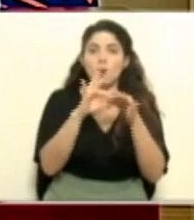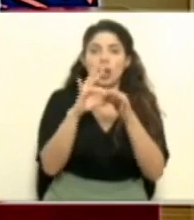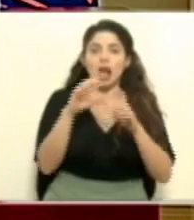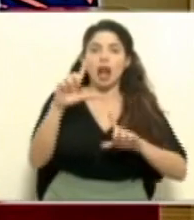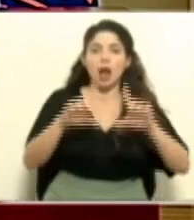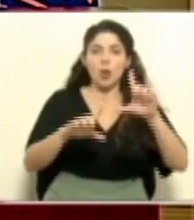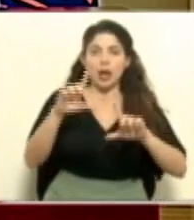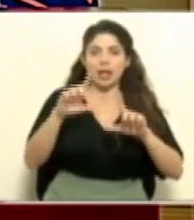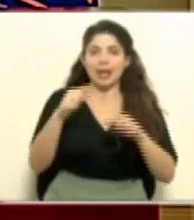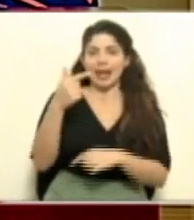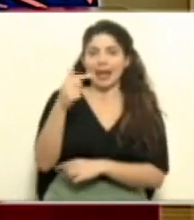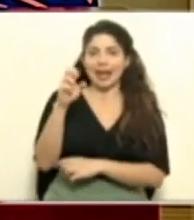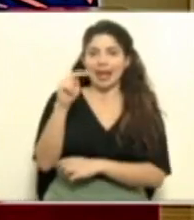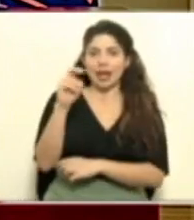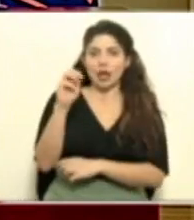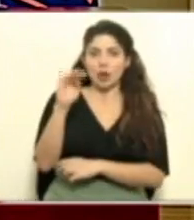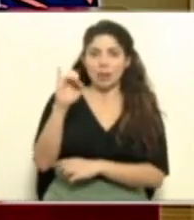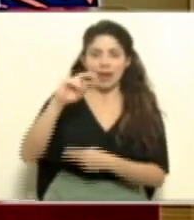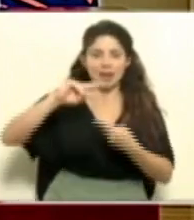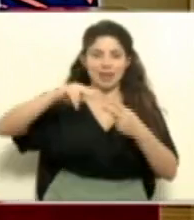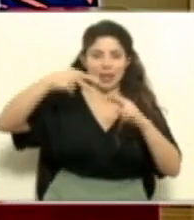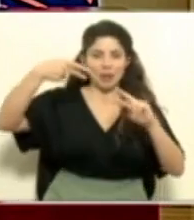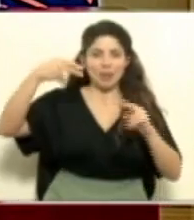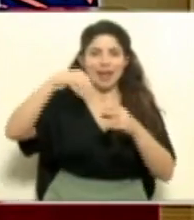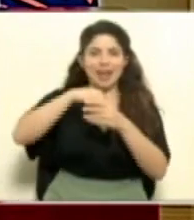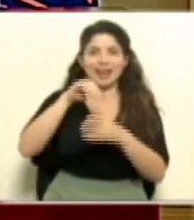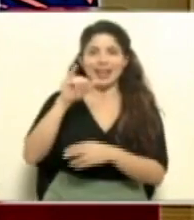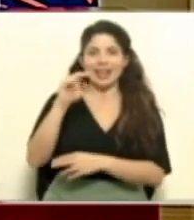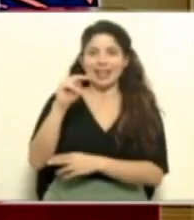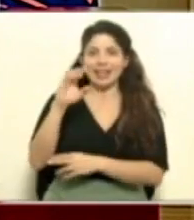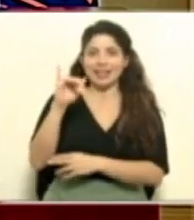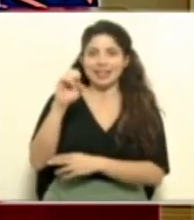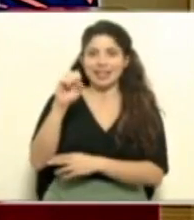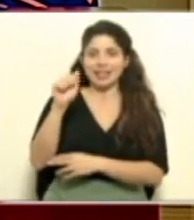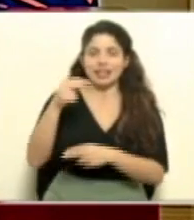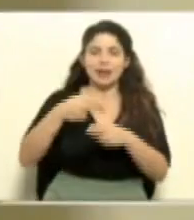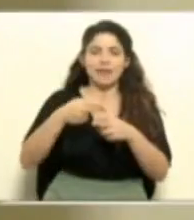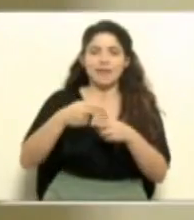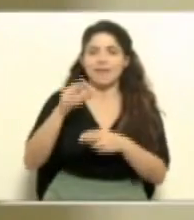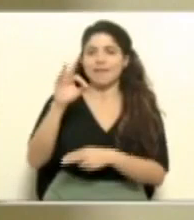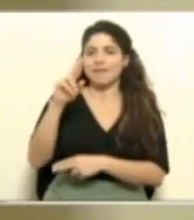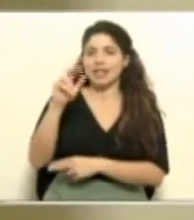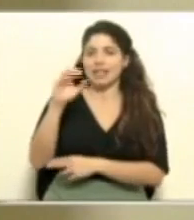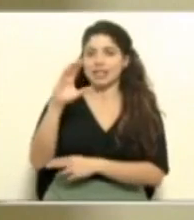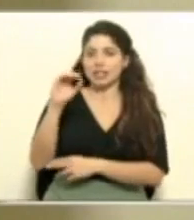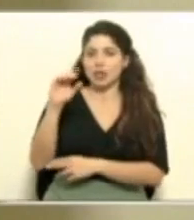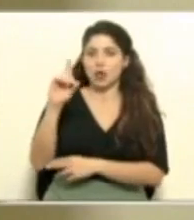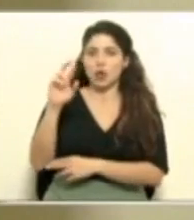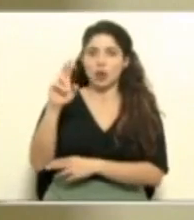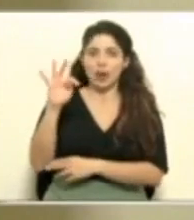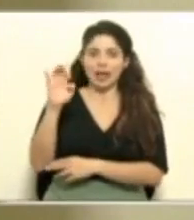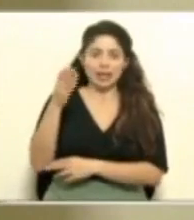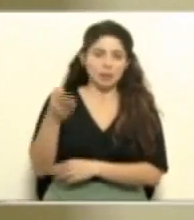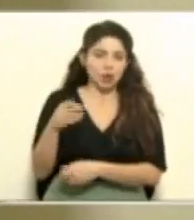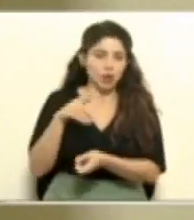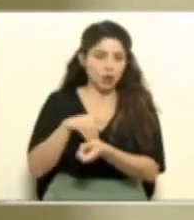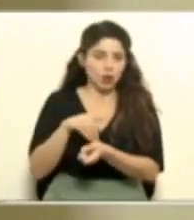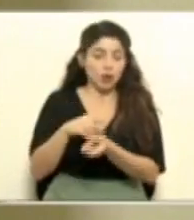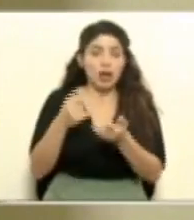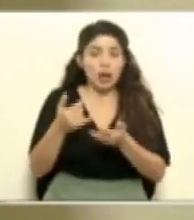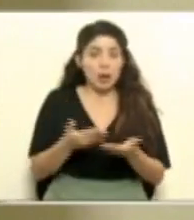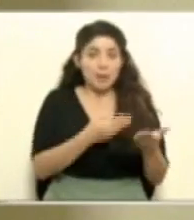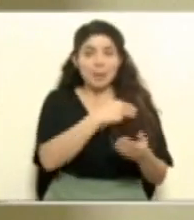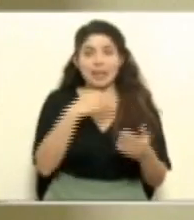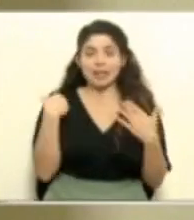Laboratorio de Genómica del INCIENSA, el doctor Francisco Duarte. De inmediato le cedemos la palabra al